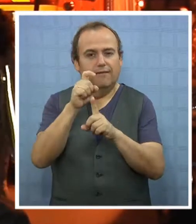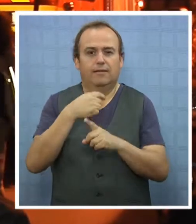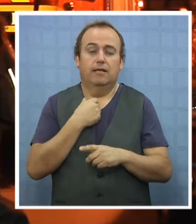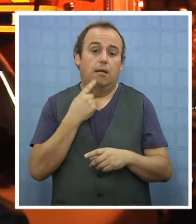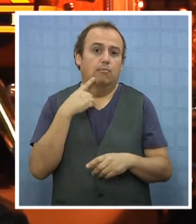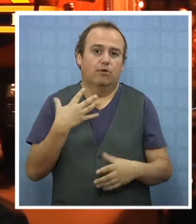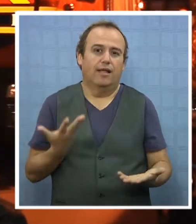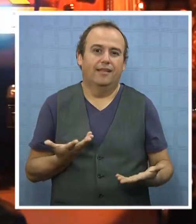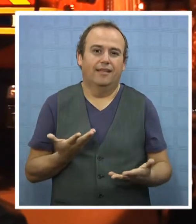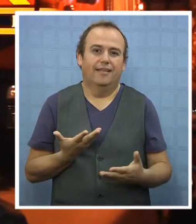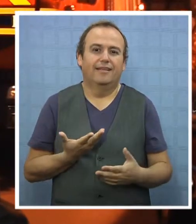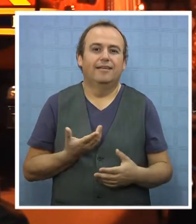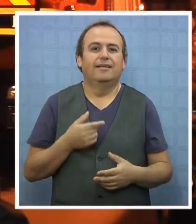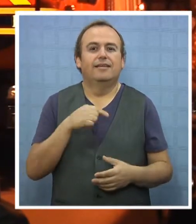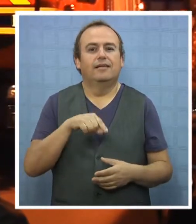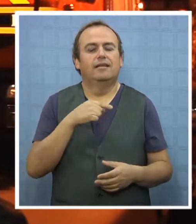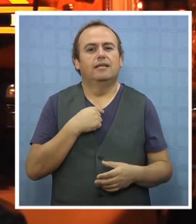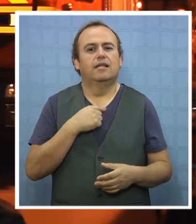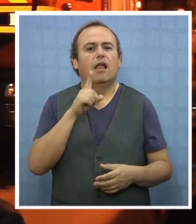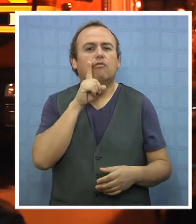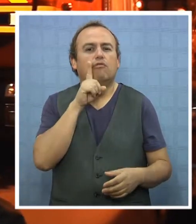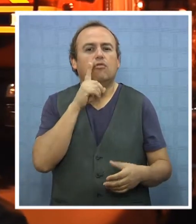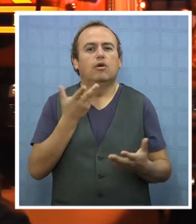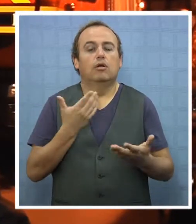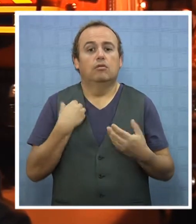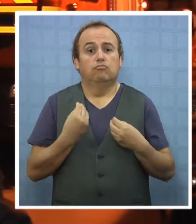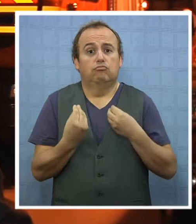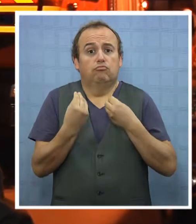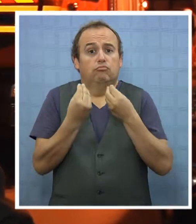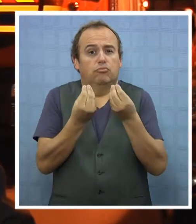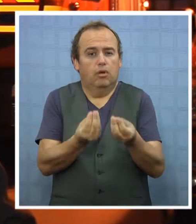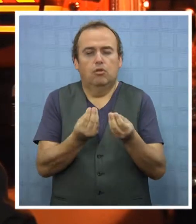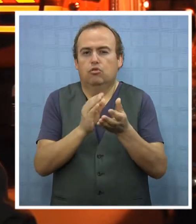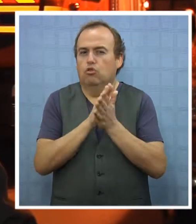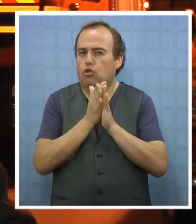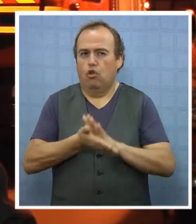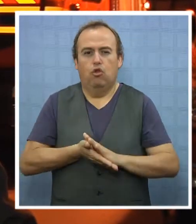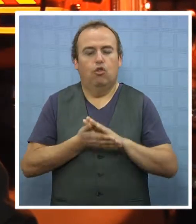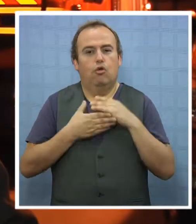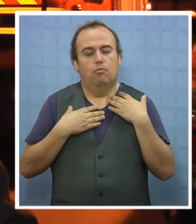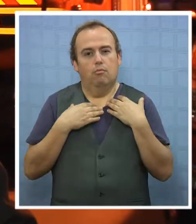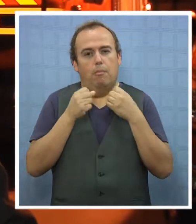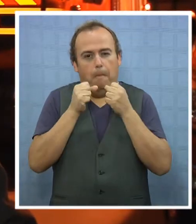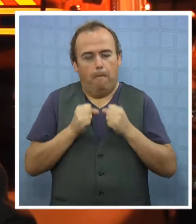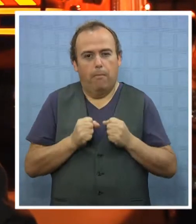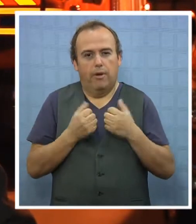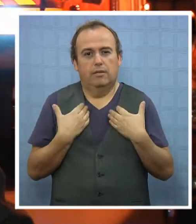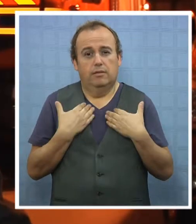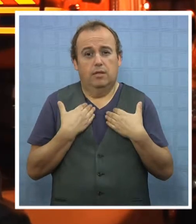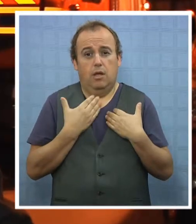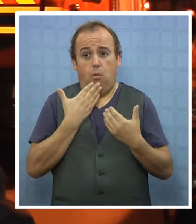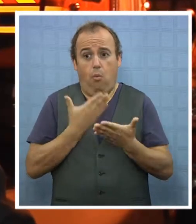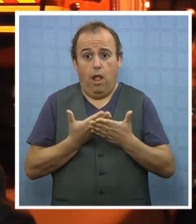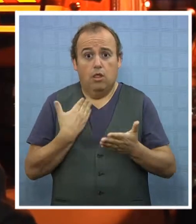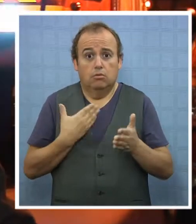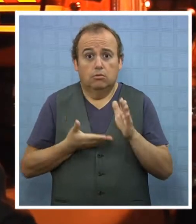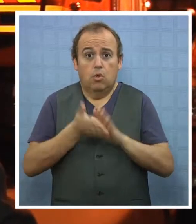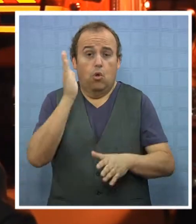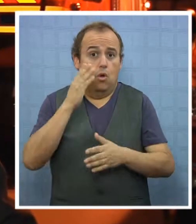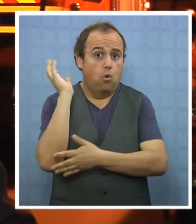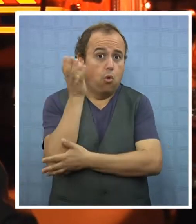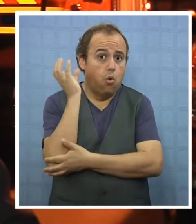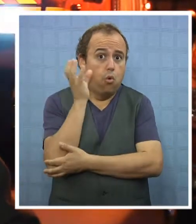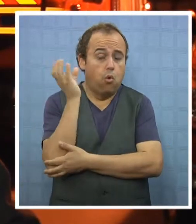importante, que finalmente uno tiene que entregarle todo lo posible para que, obviamente, cuando uno salga de una emergencia,